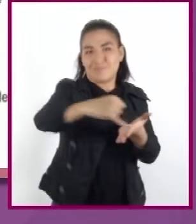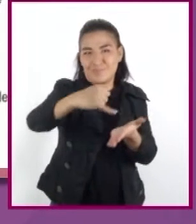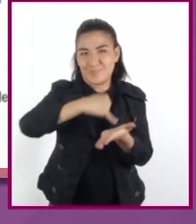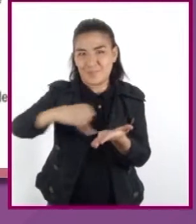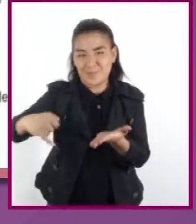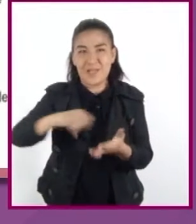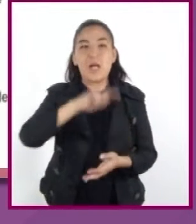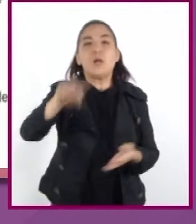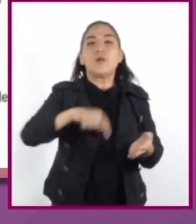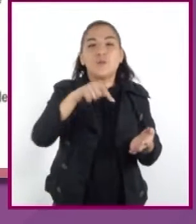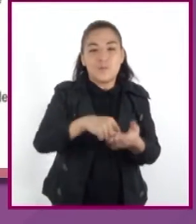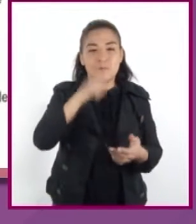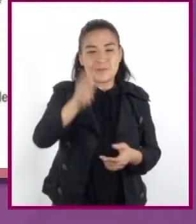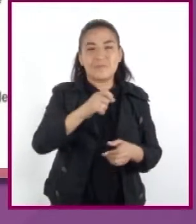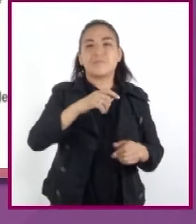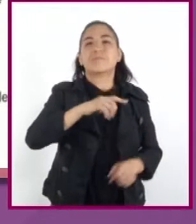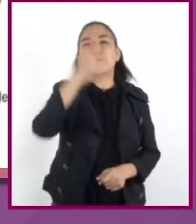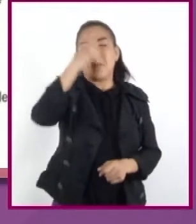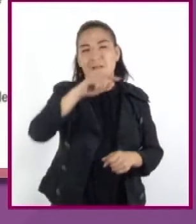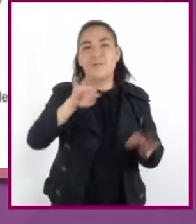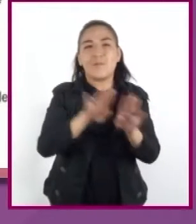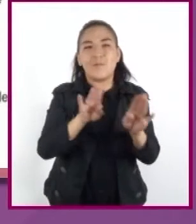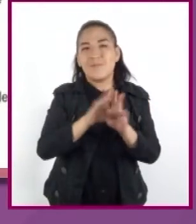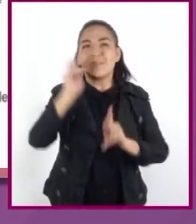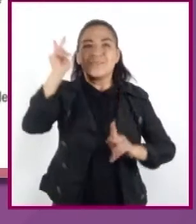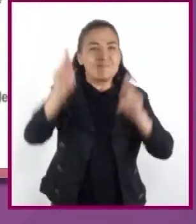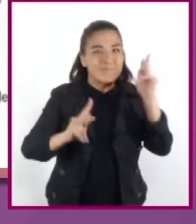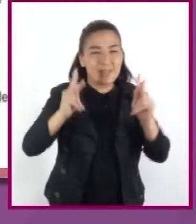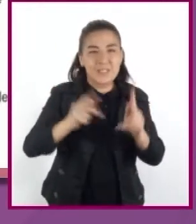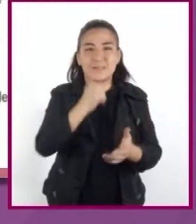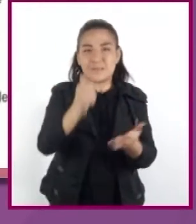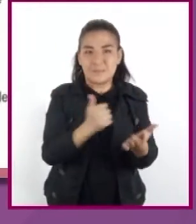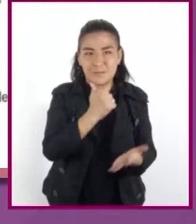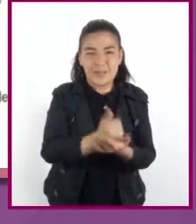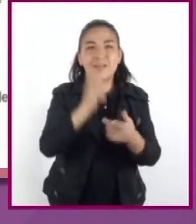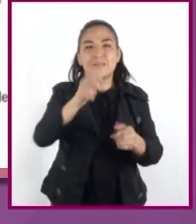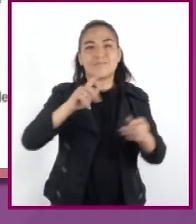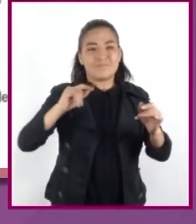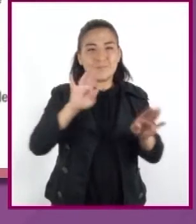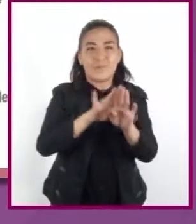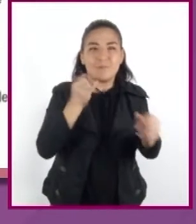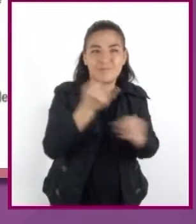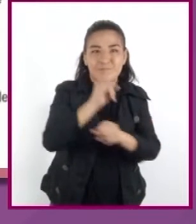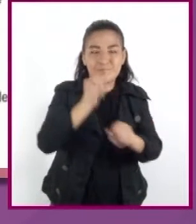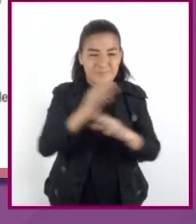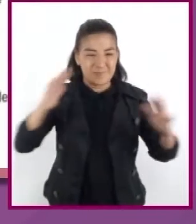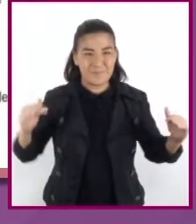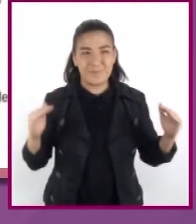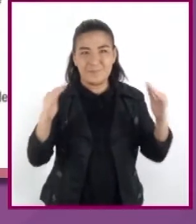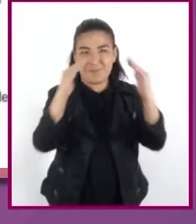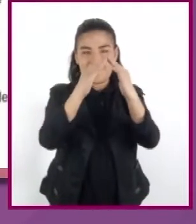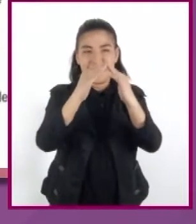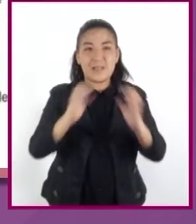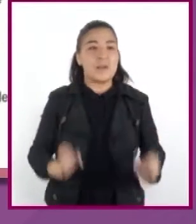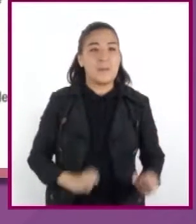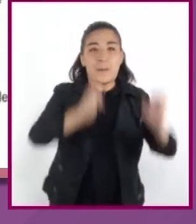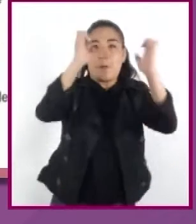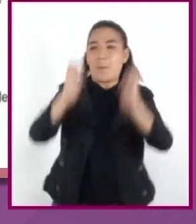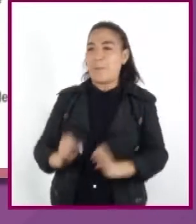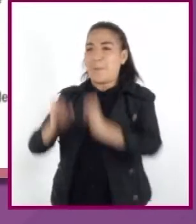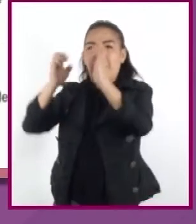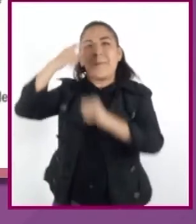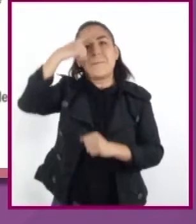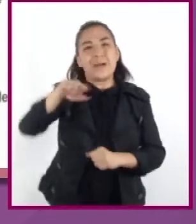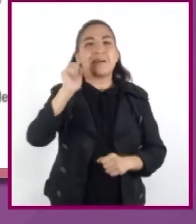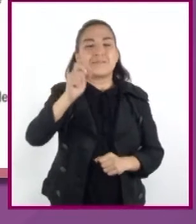centros urbanos planificados, arquitectura con basamentos piramidales, edificios con funciones políticas